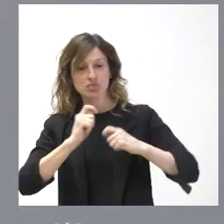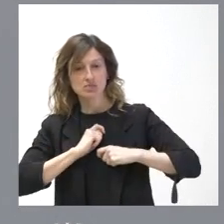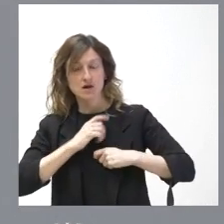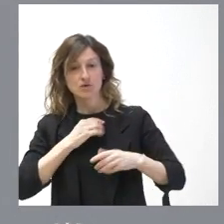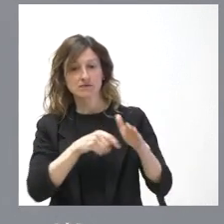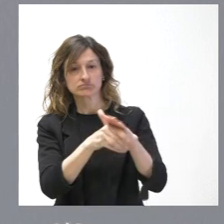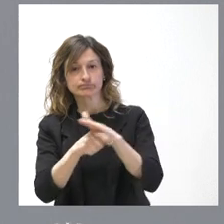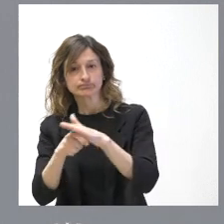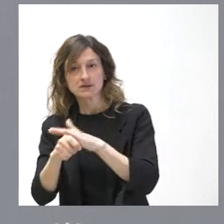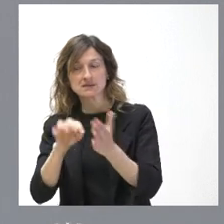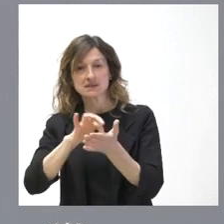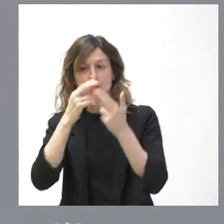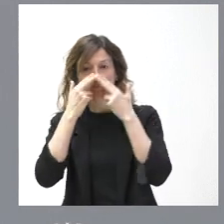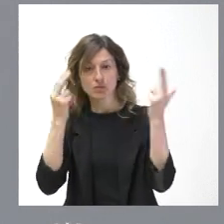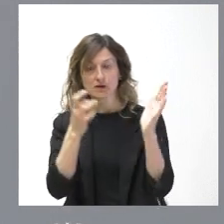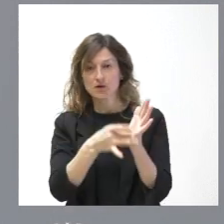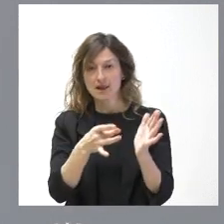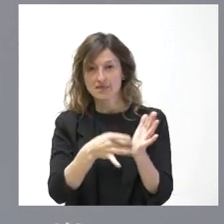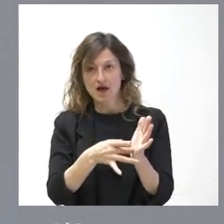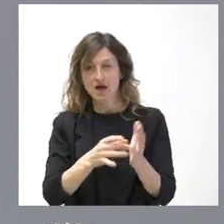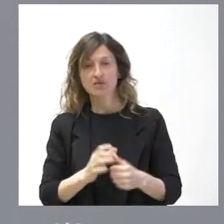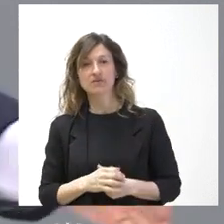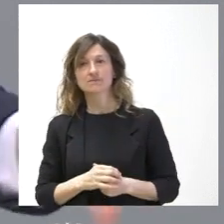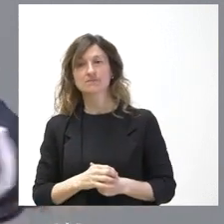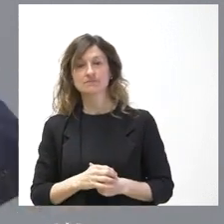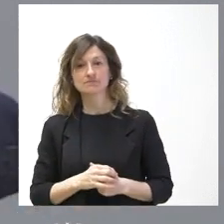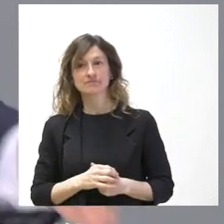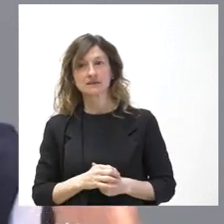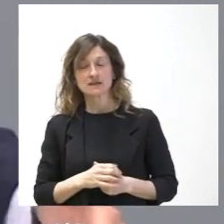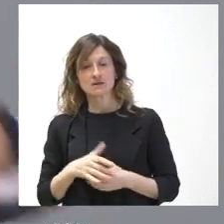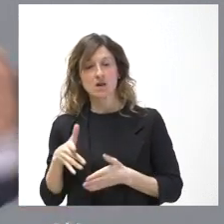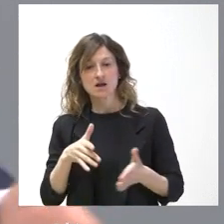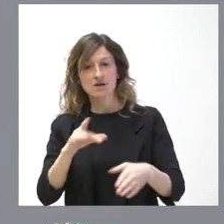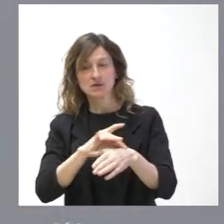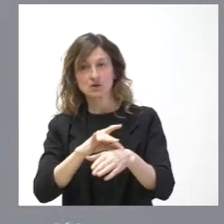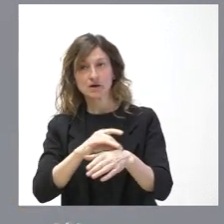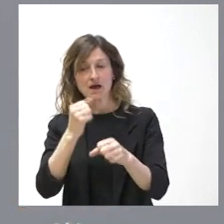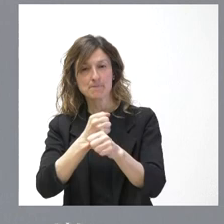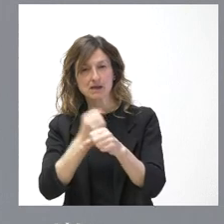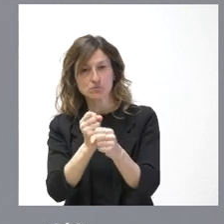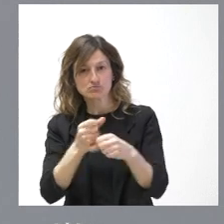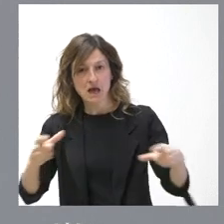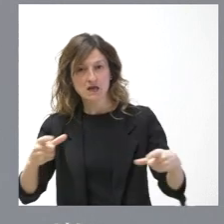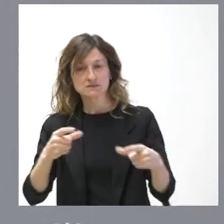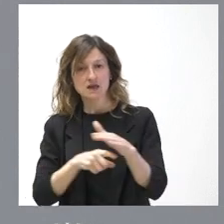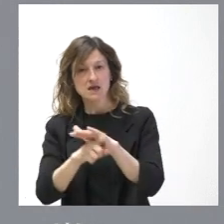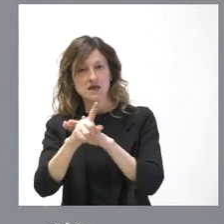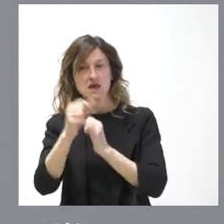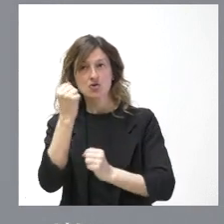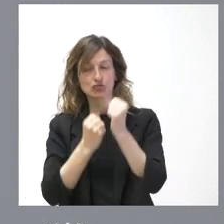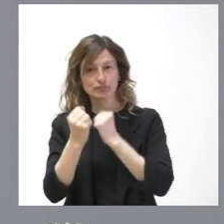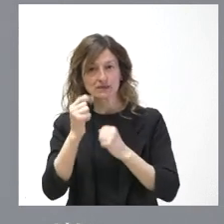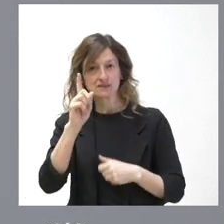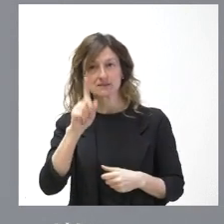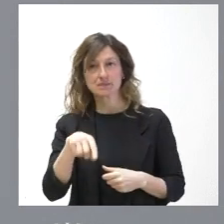servicios públicos de calidad, nos permite asegurar una hoja de ruta para crear empleo, para seguir creciendo económicamente y nos permite avanzar